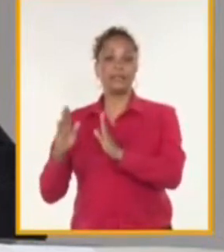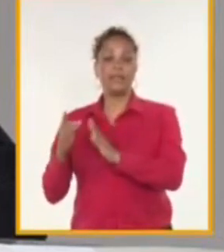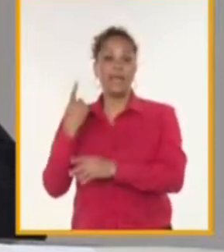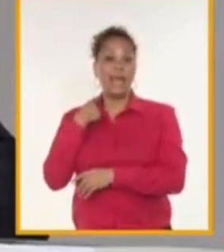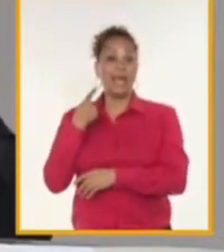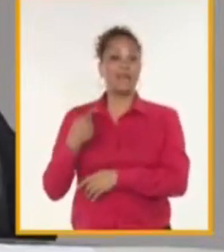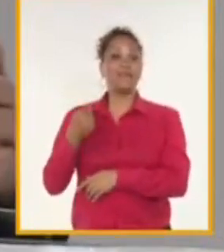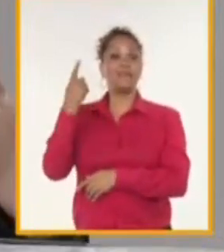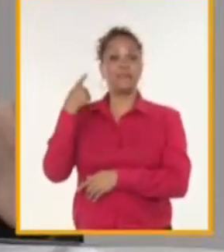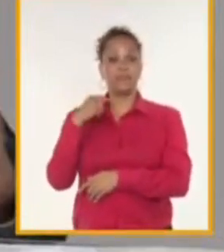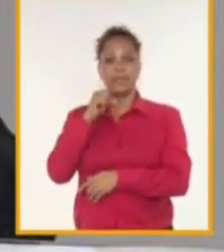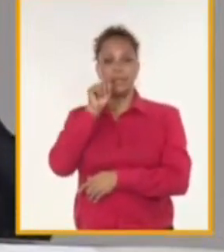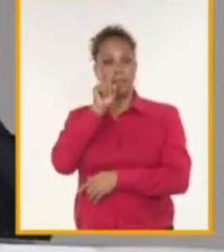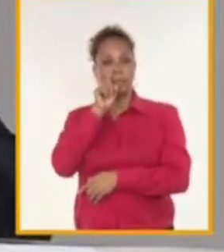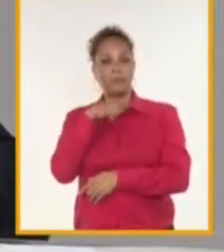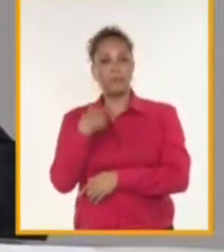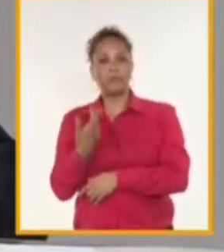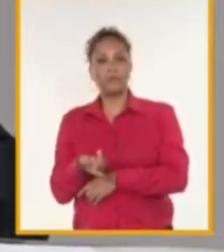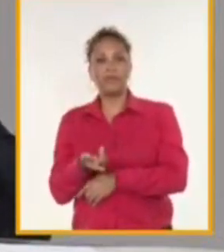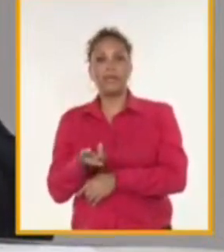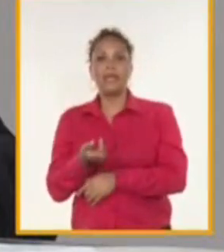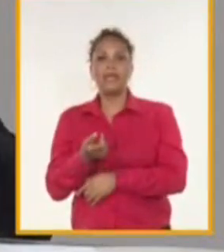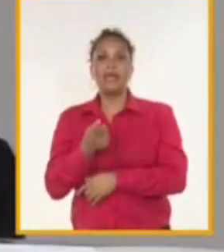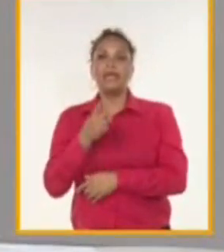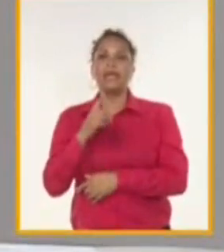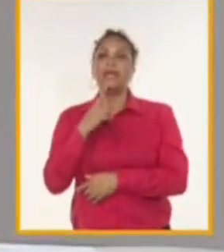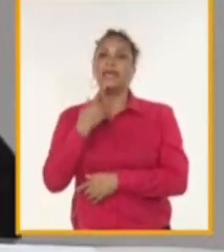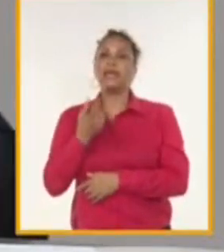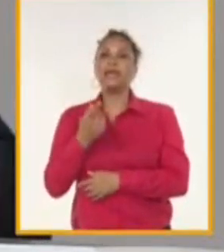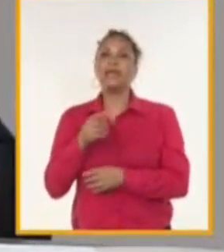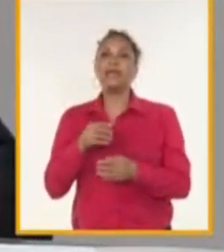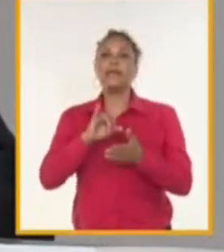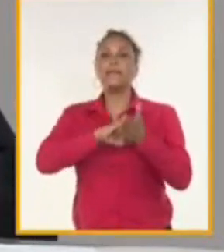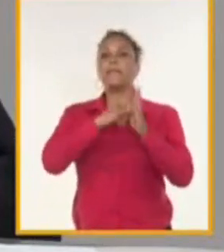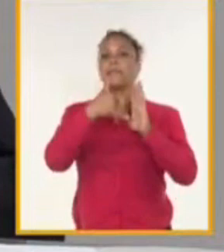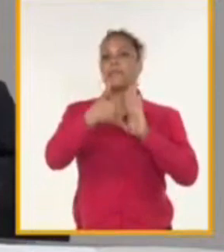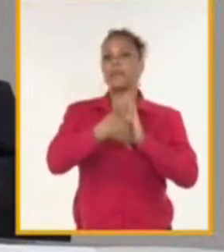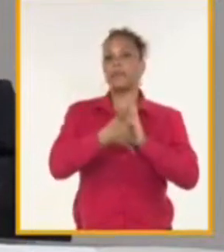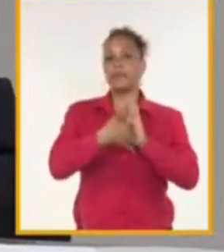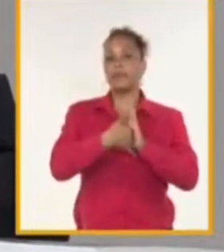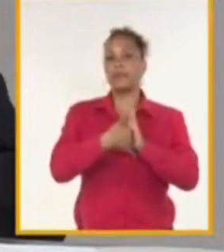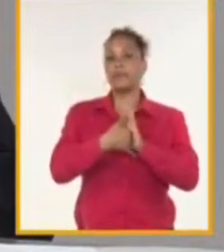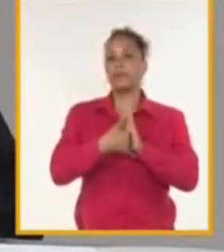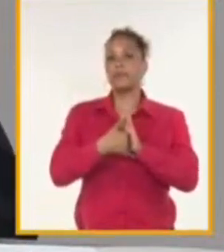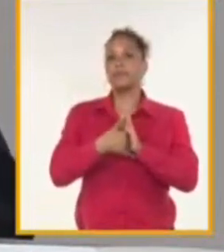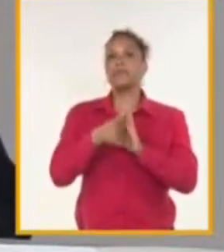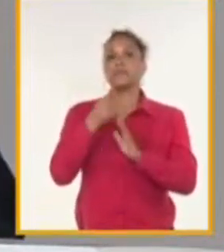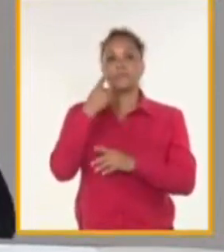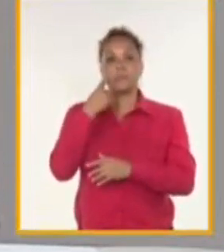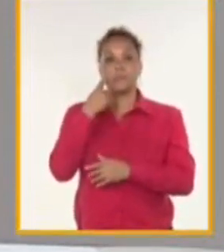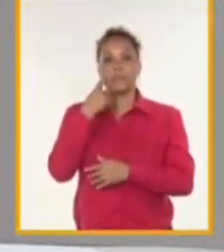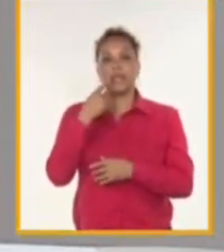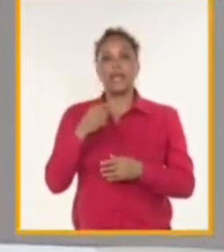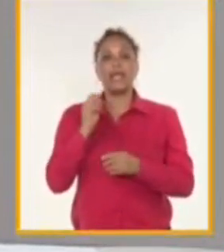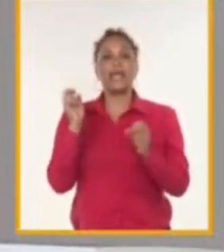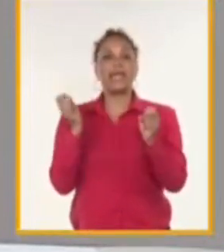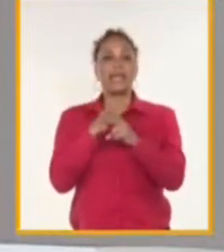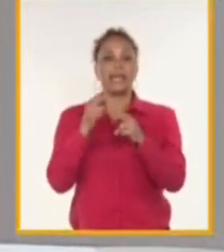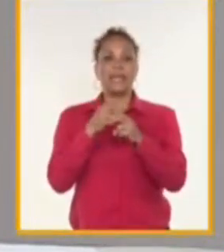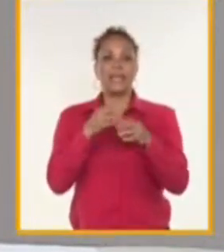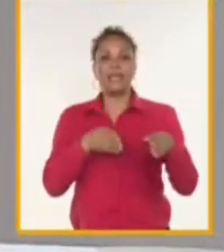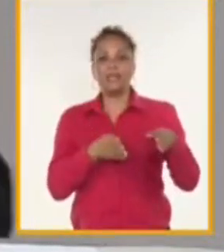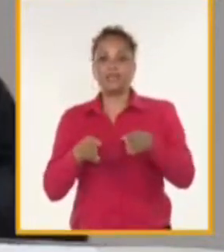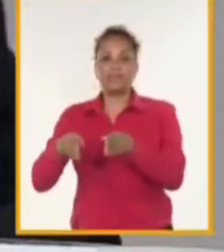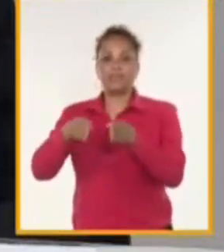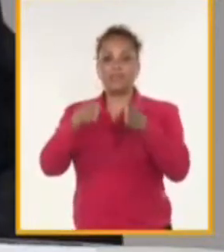pasado, se concluyó el dragado de proyectos que llevó el canal de acceso, como podíamos observar. que veíamos ahí, ese canal. Esa